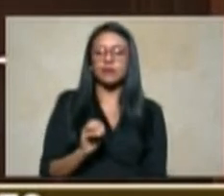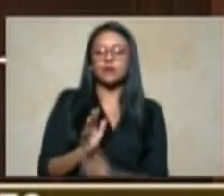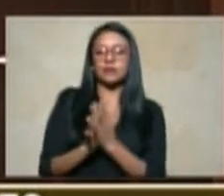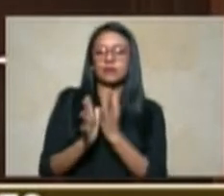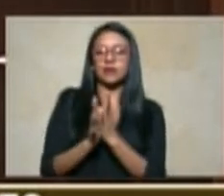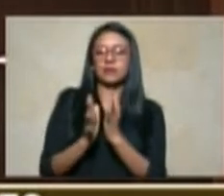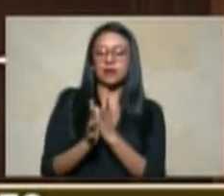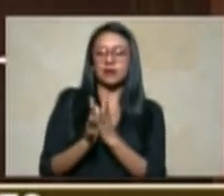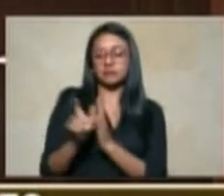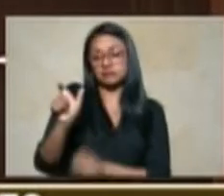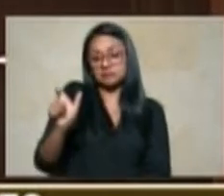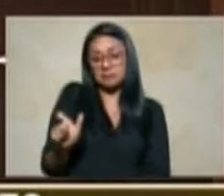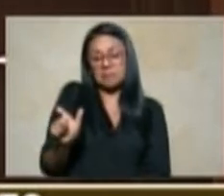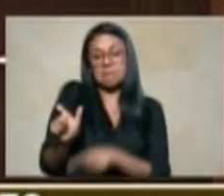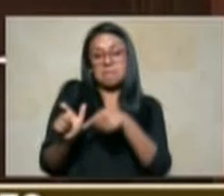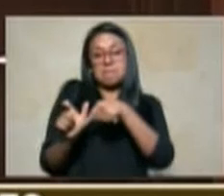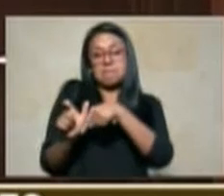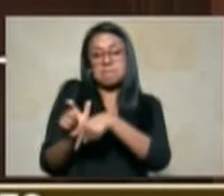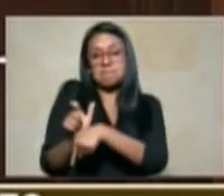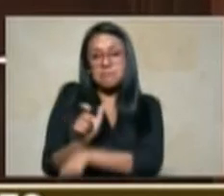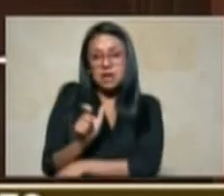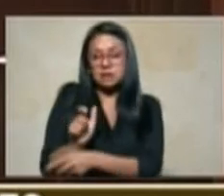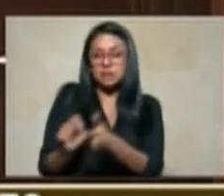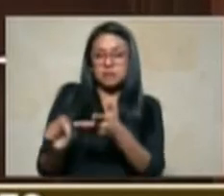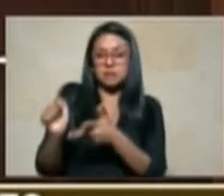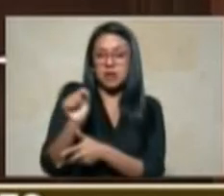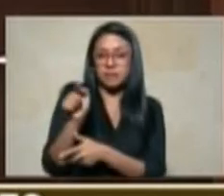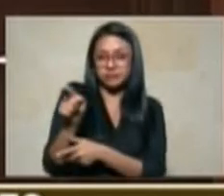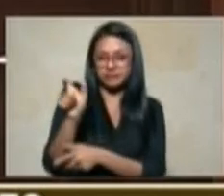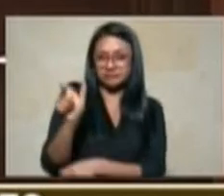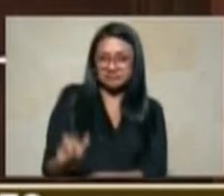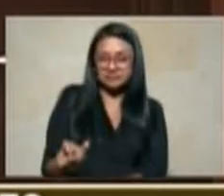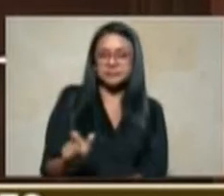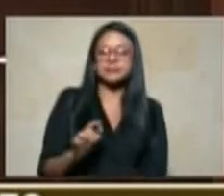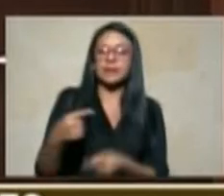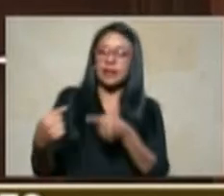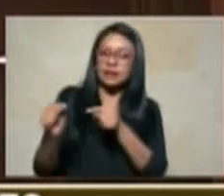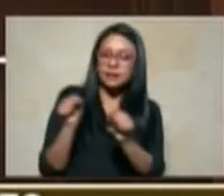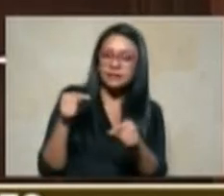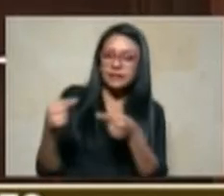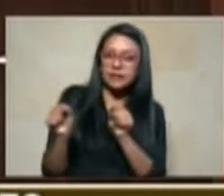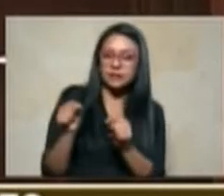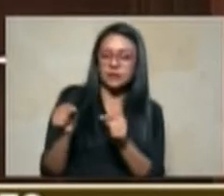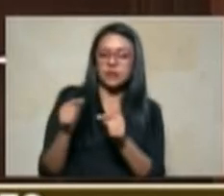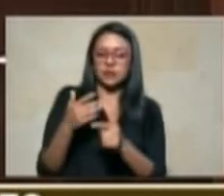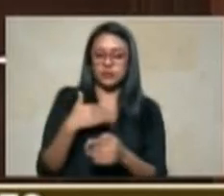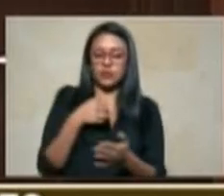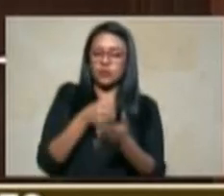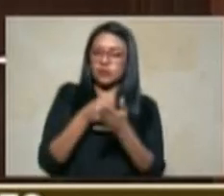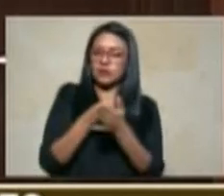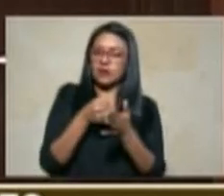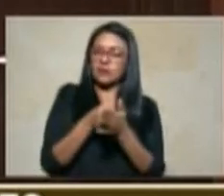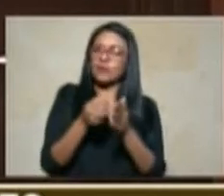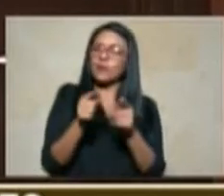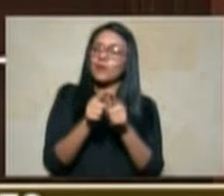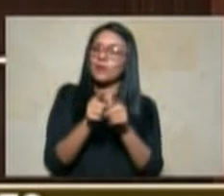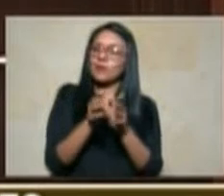fondo sobre diferentes aspectos del debate y de lo que yo he tratado de ilustrar hablar un poquito de lo que